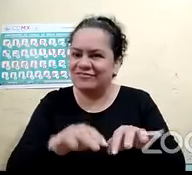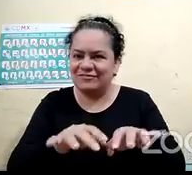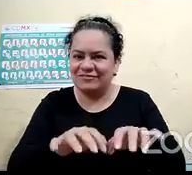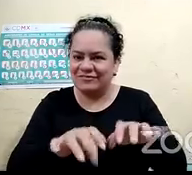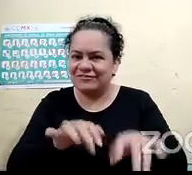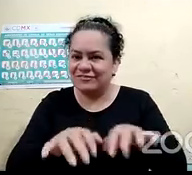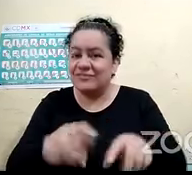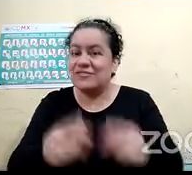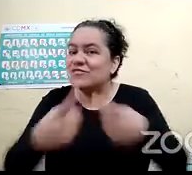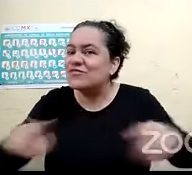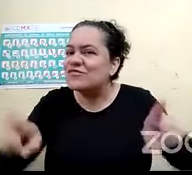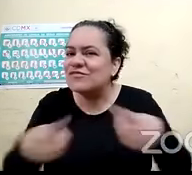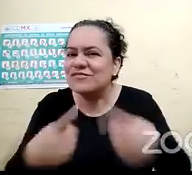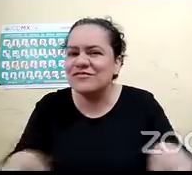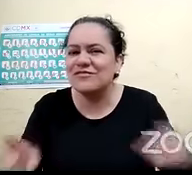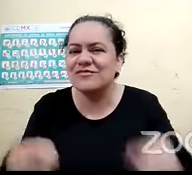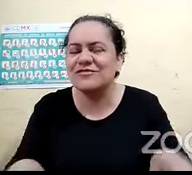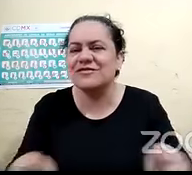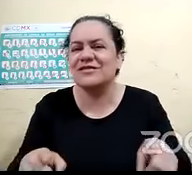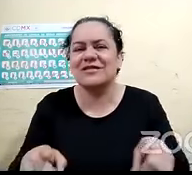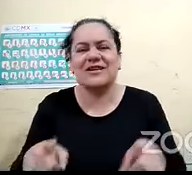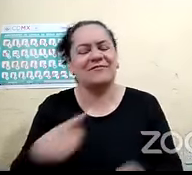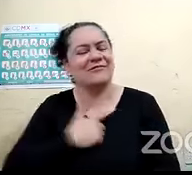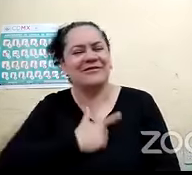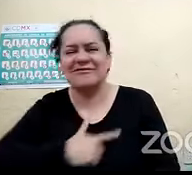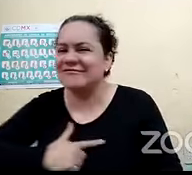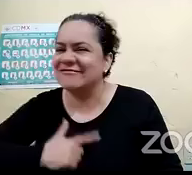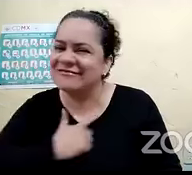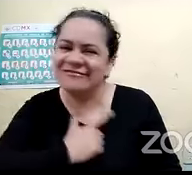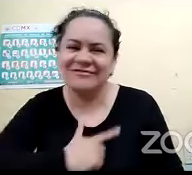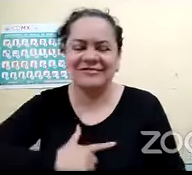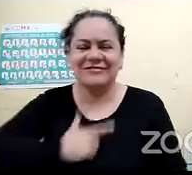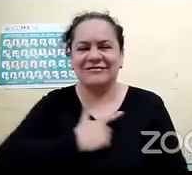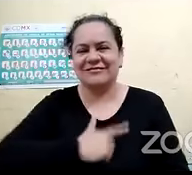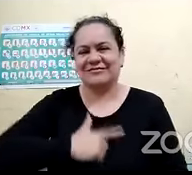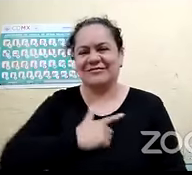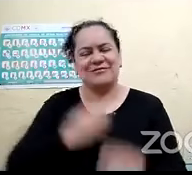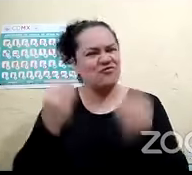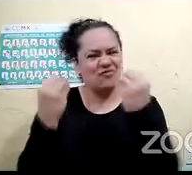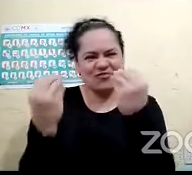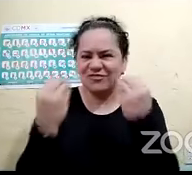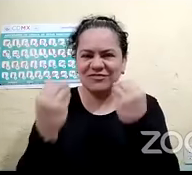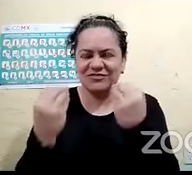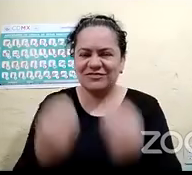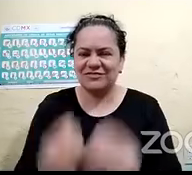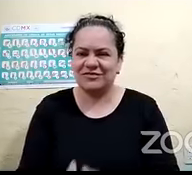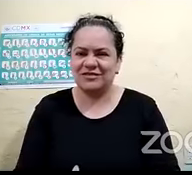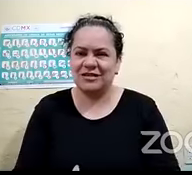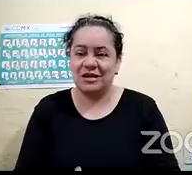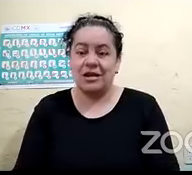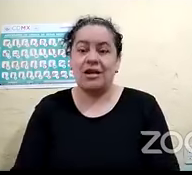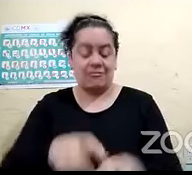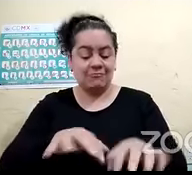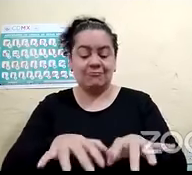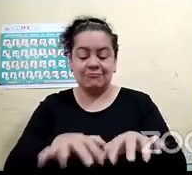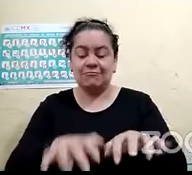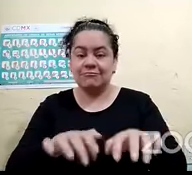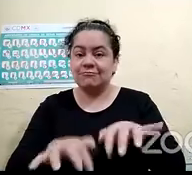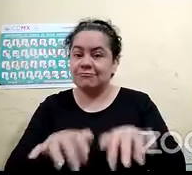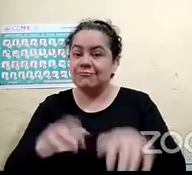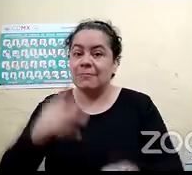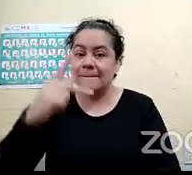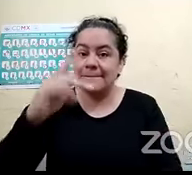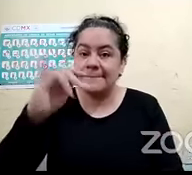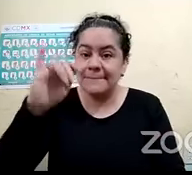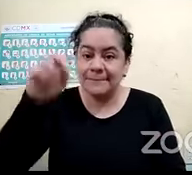Ese es como mi hobby favorito. Así es. Ella también toca el piano y, de hecho, ha